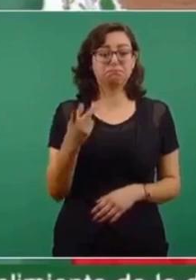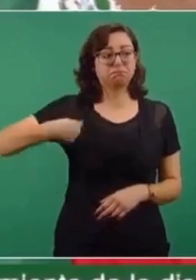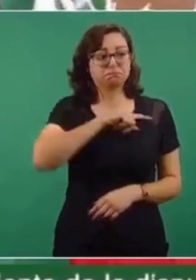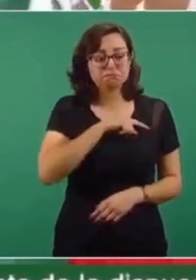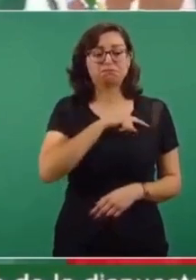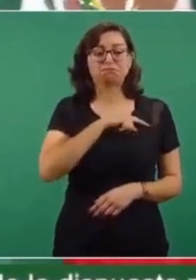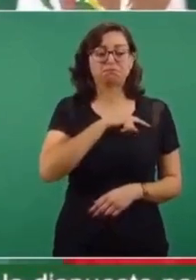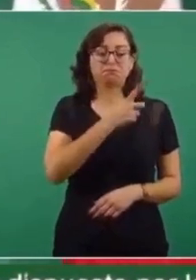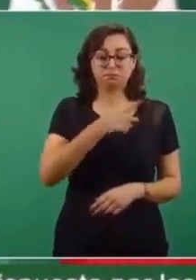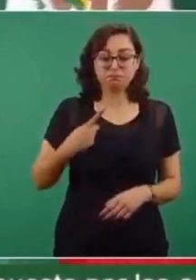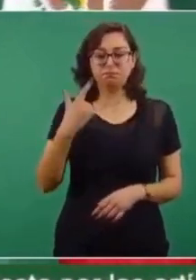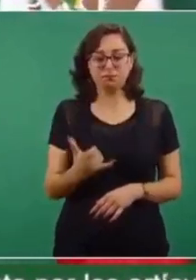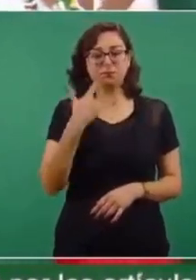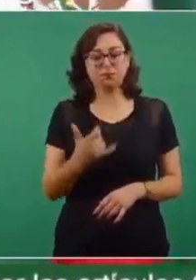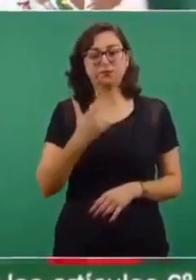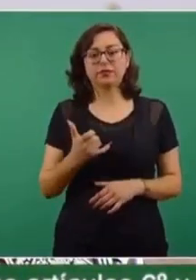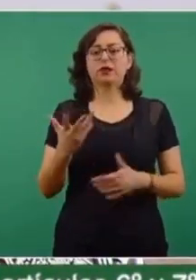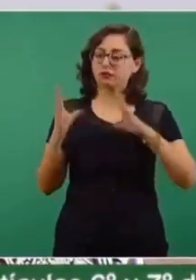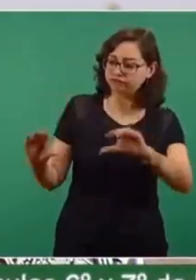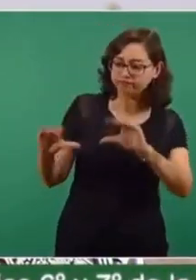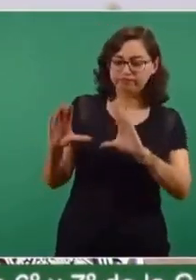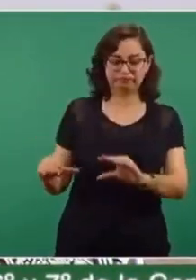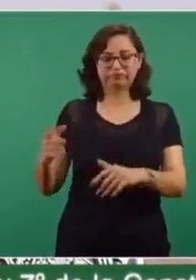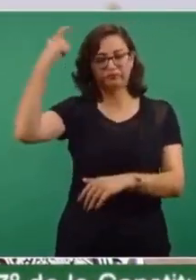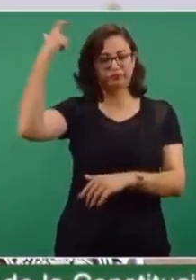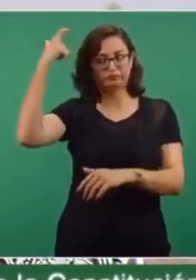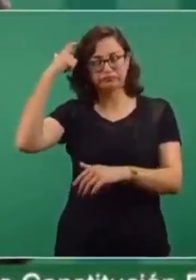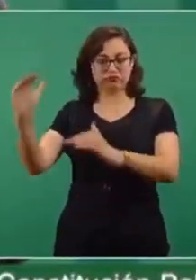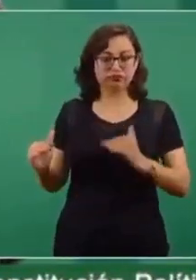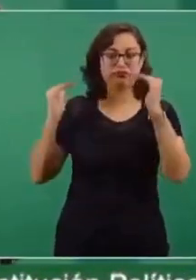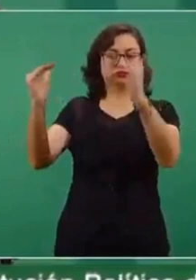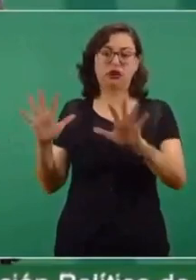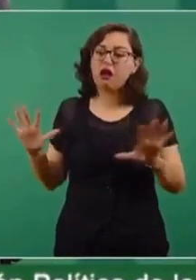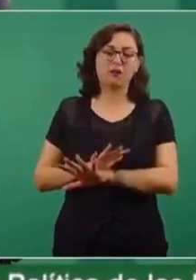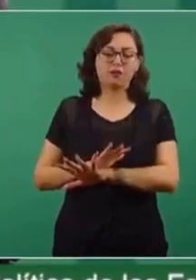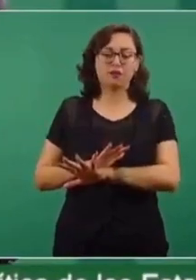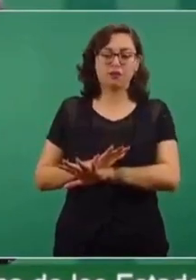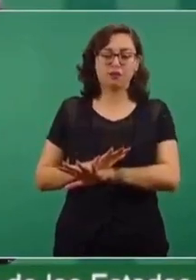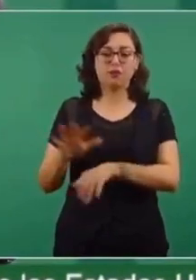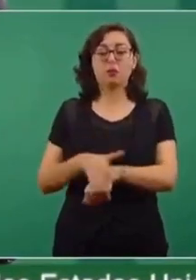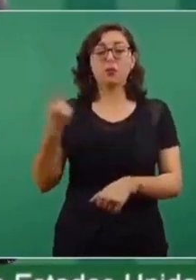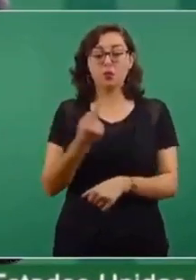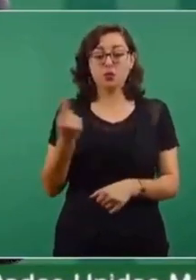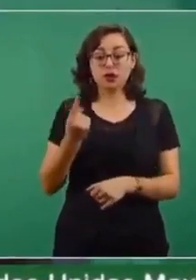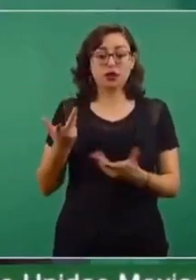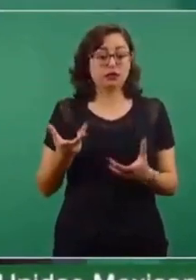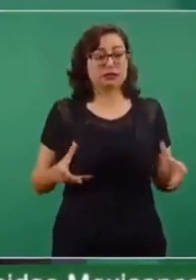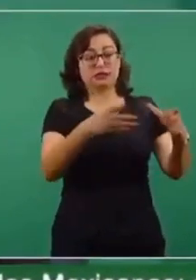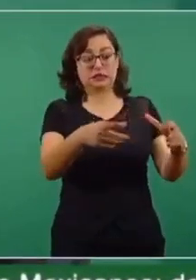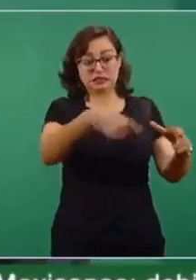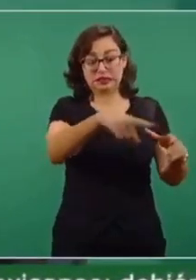que seguir fortaleciendo la revolución de las conciencias, que lo único que va a quedar, y no van a poder quitar,